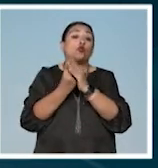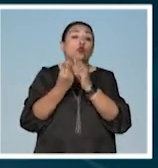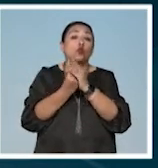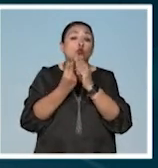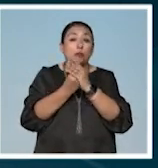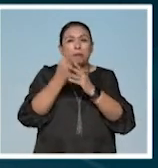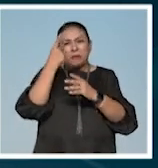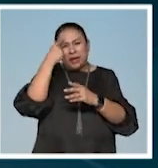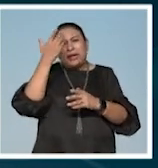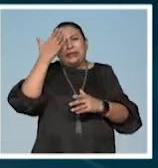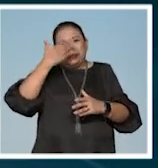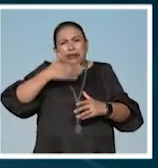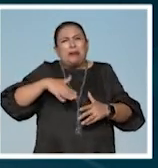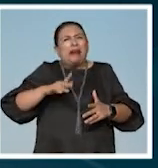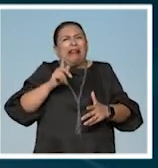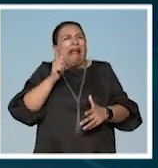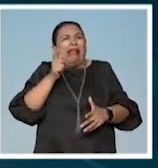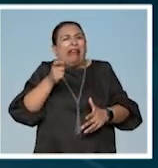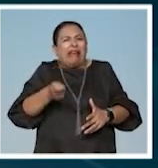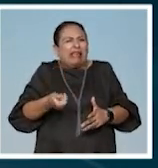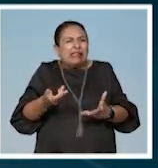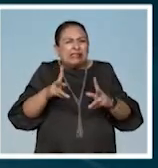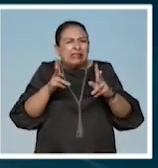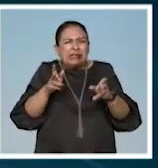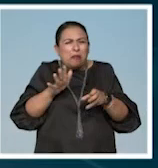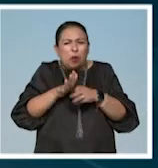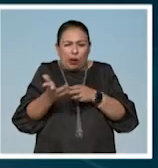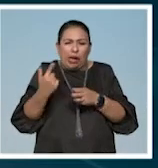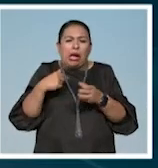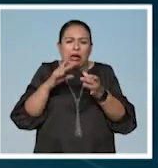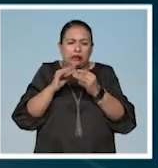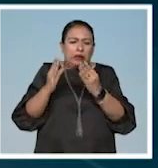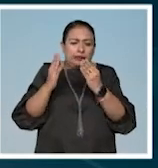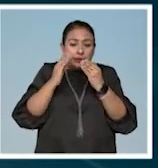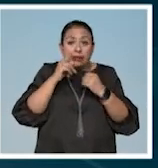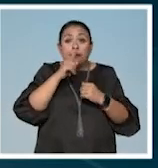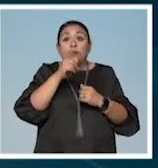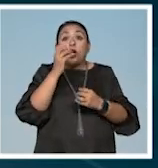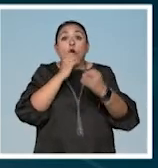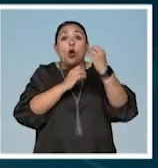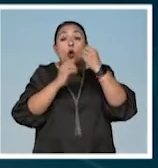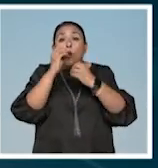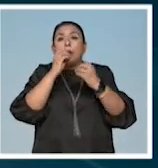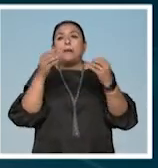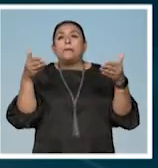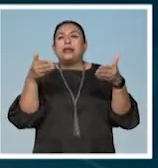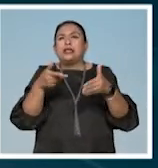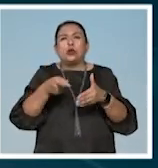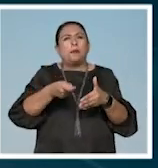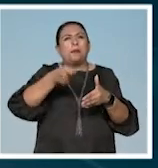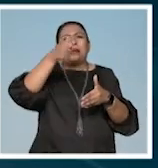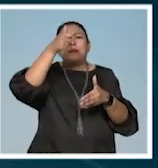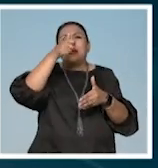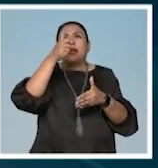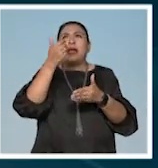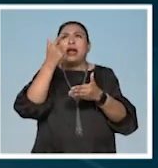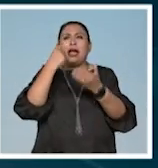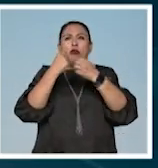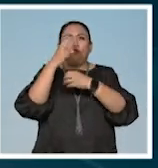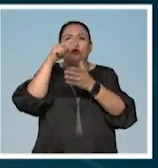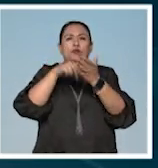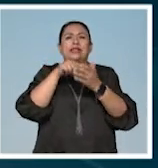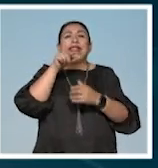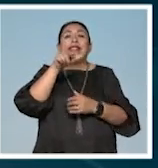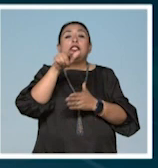para saber de qué se trataba el asunto. Esta puesta en escena se presentó por primera vez en 2017